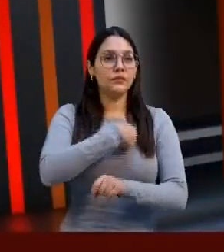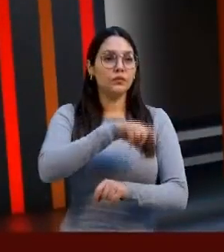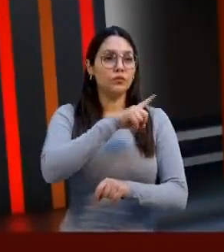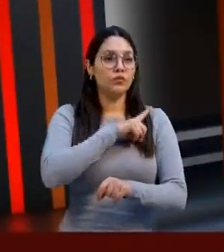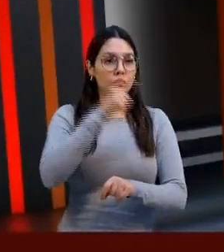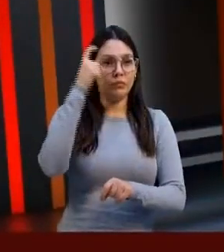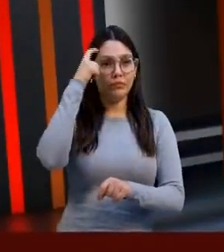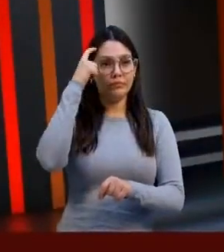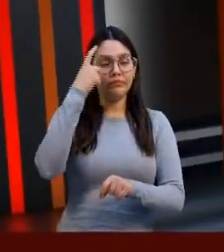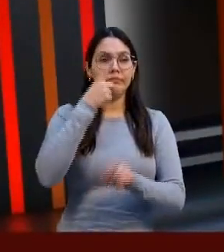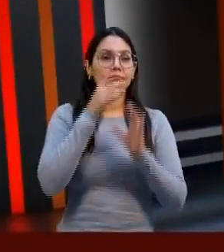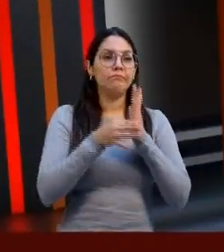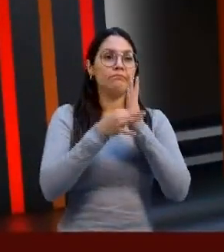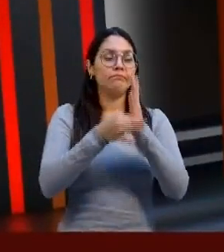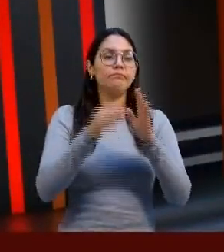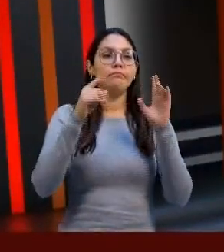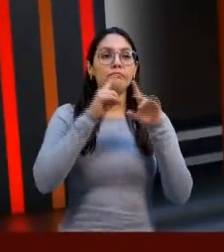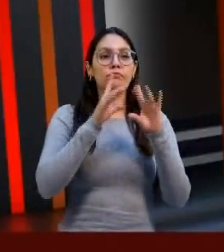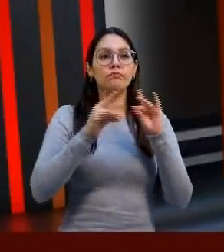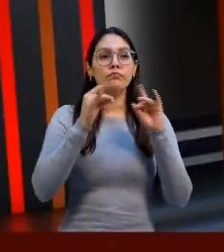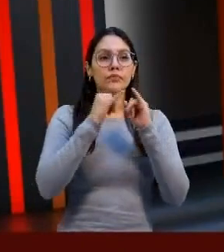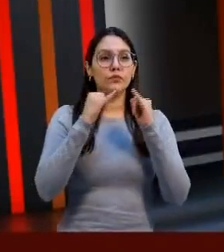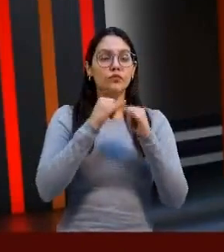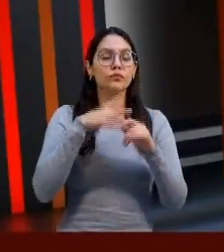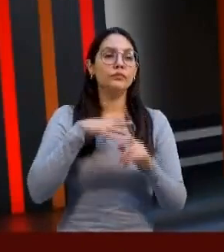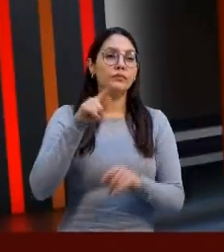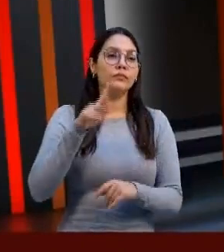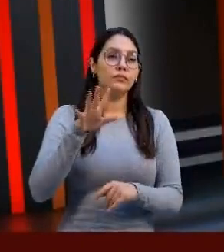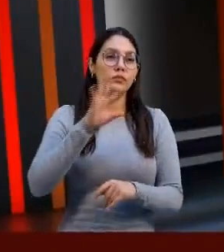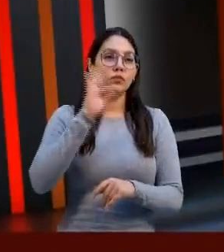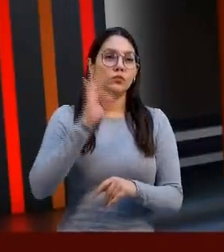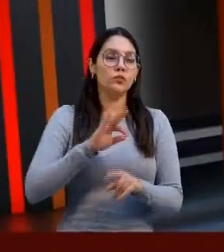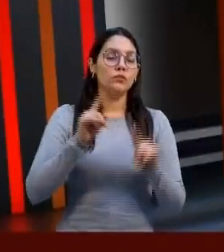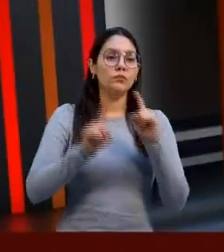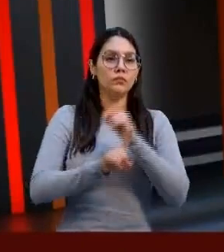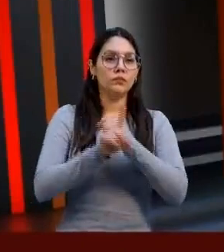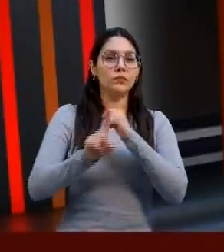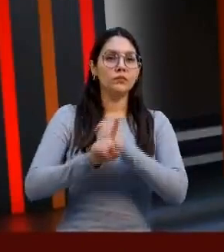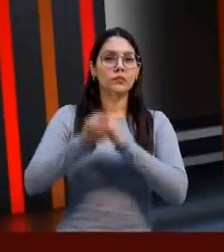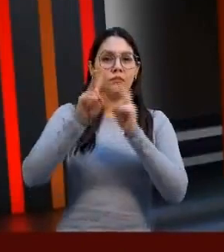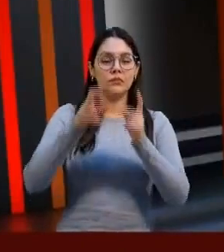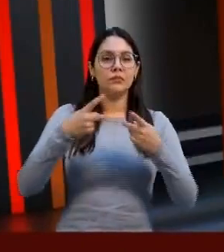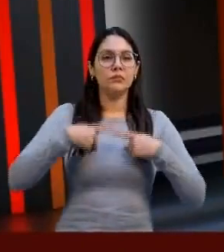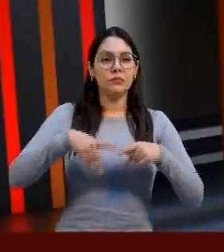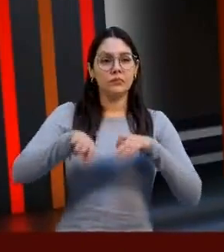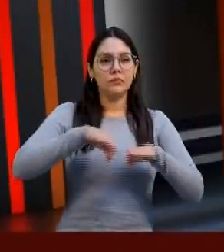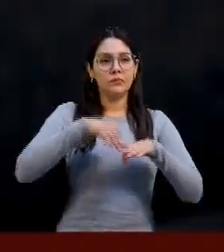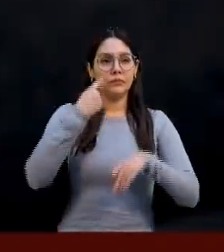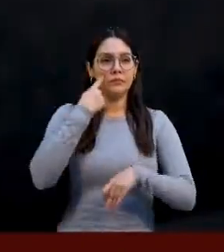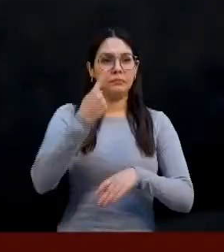cifras institucionales afecta a cerca del 75% de la población trabajadora. Vea.